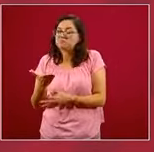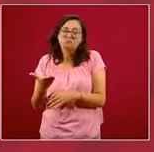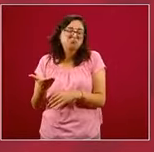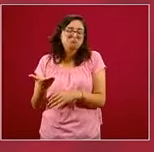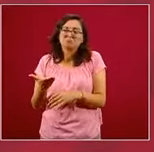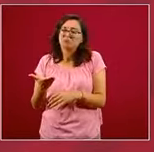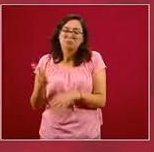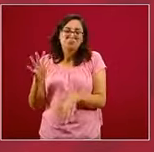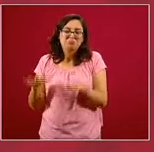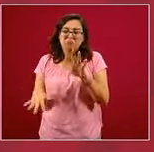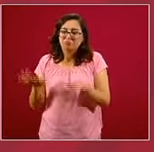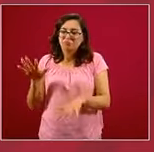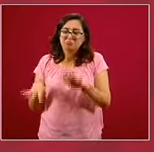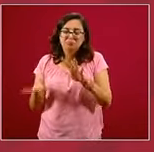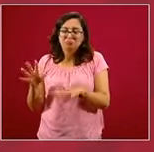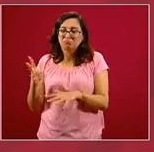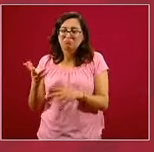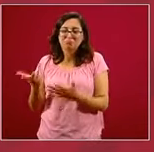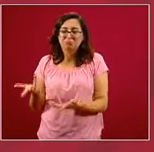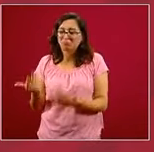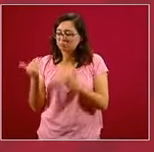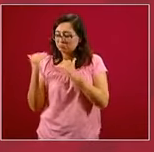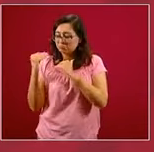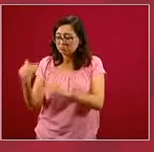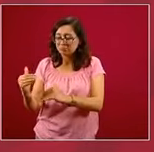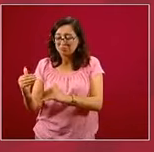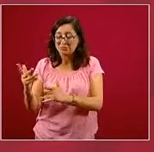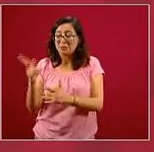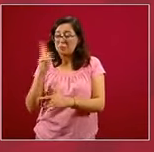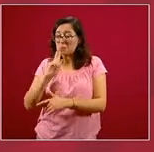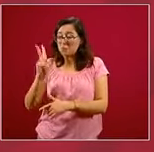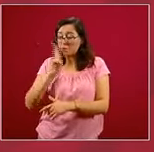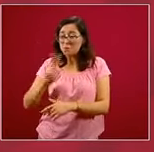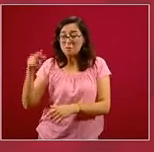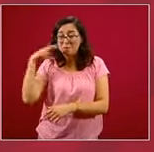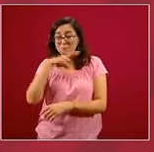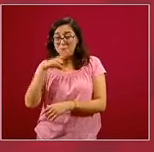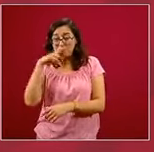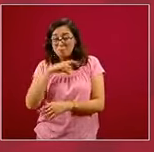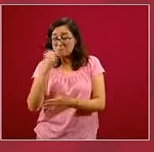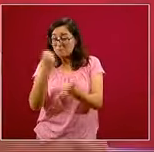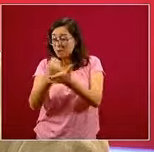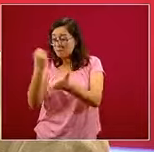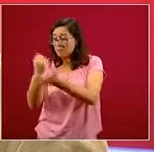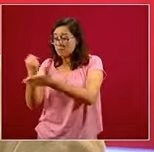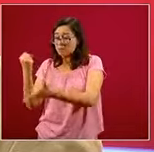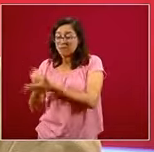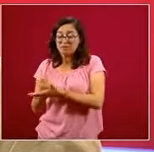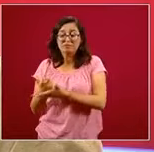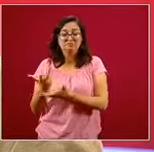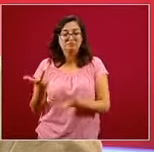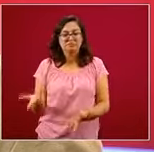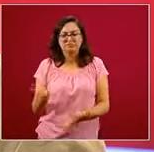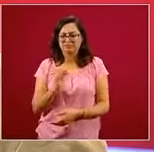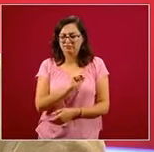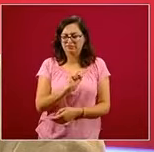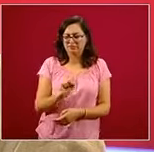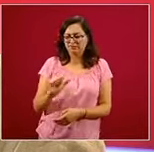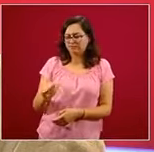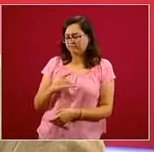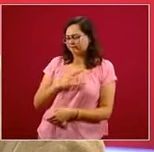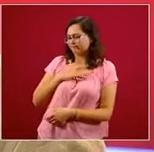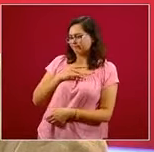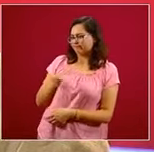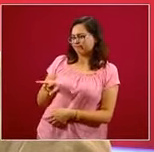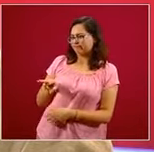desafortunada la consecuencia de una capacidad limitada de todas las pruebas rápidas que han sido autorizadas en el territorio que la Secretaría de Salud no